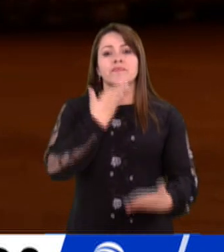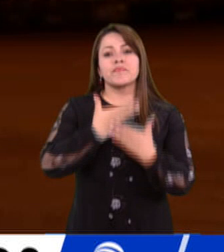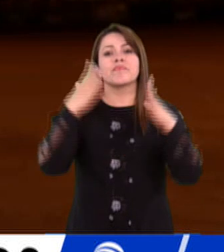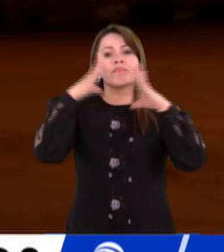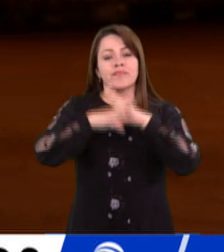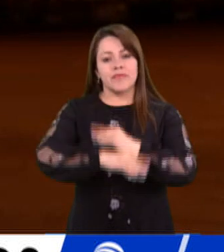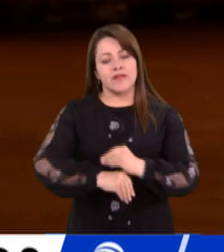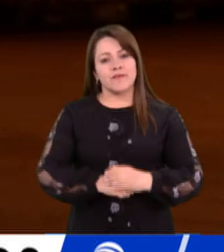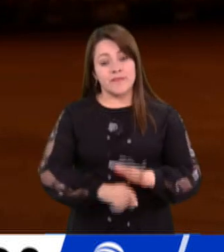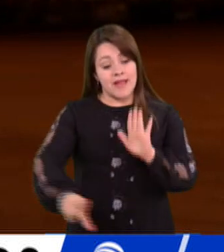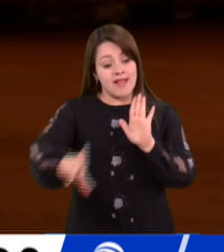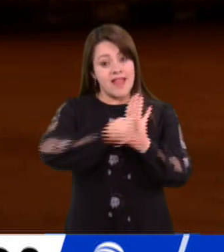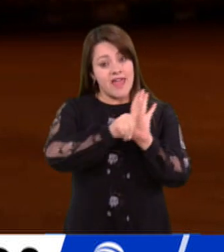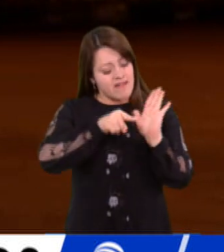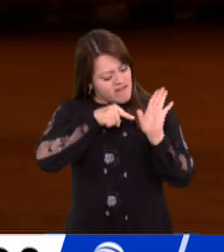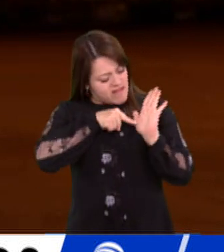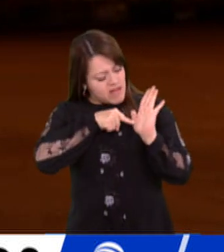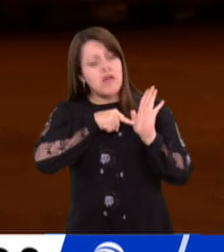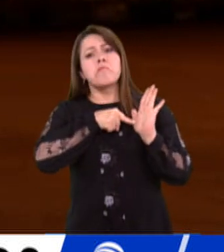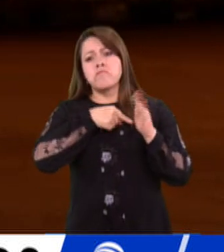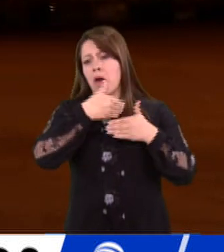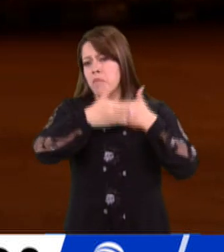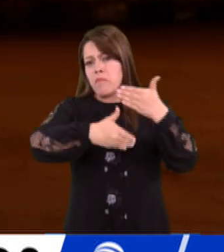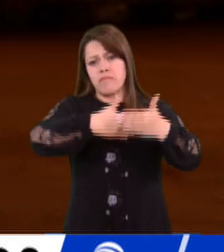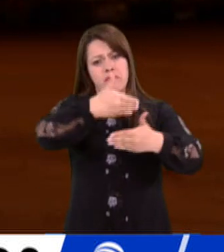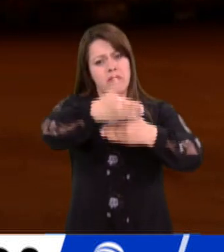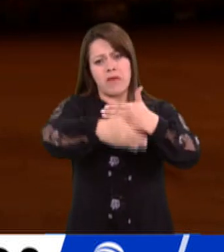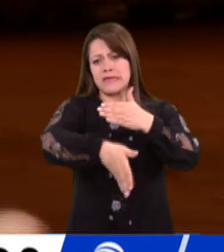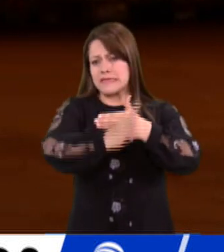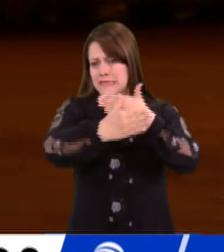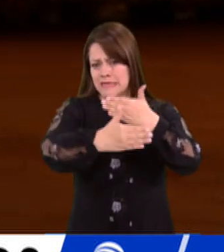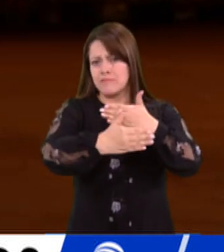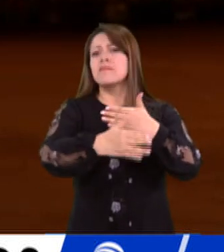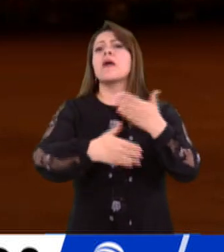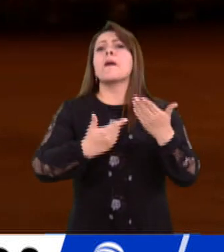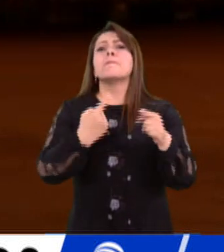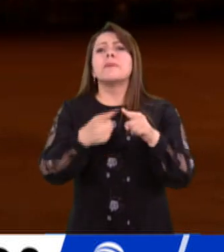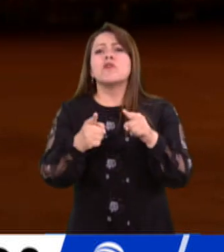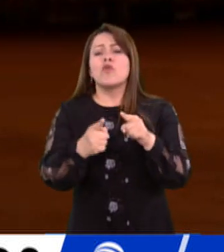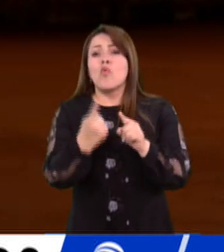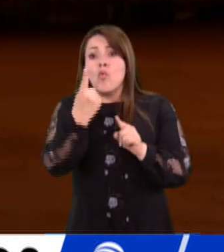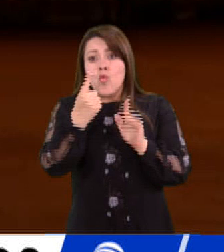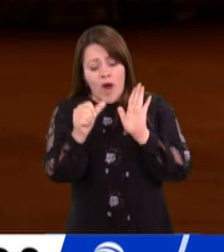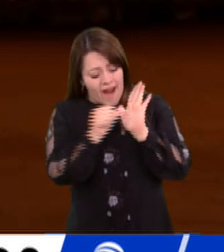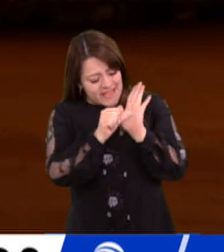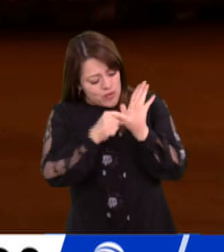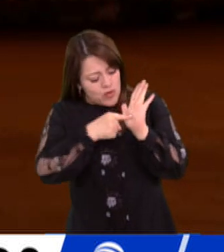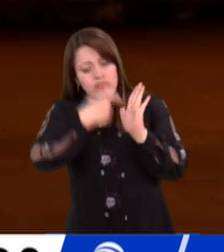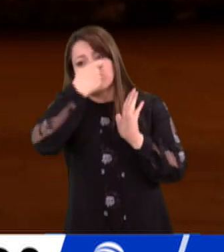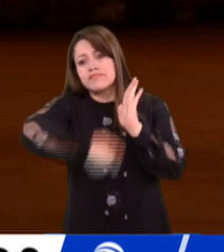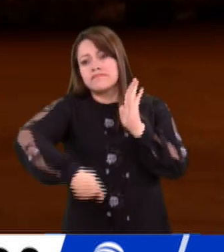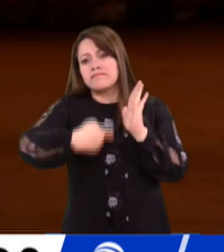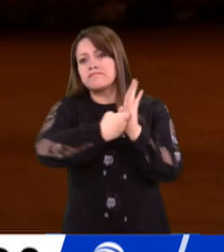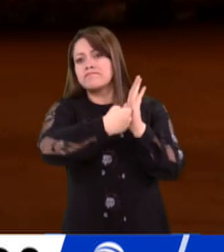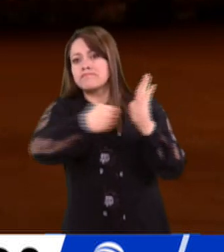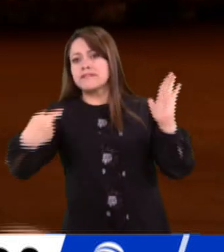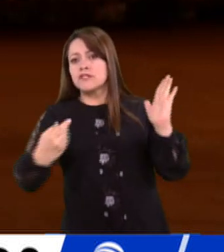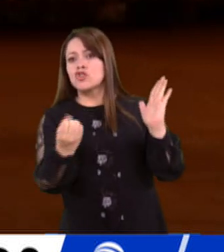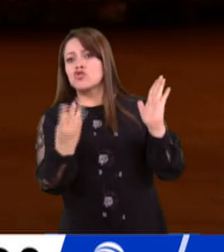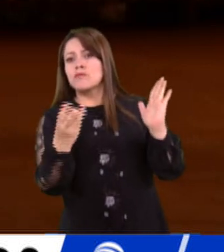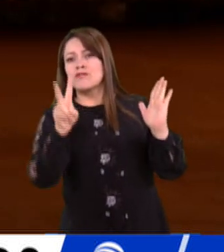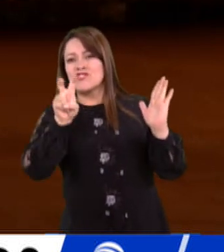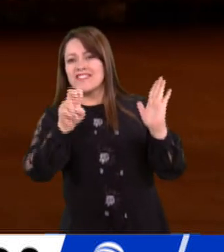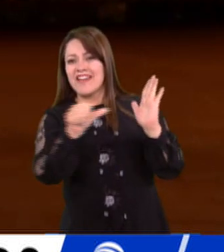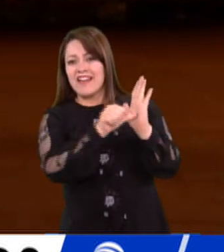La ley continuará con su vigencia, pero ha sido tumbado el artículo número 7 que